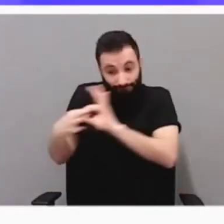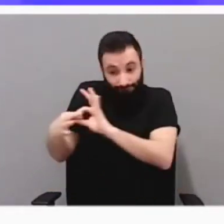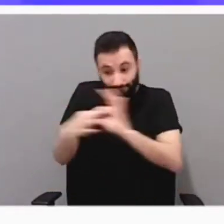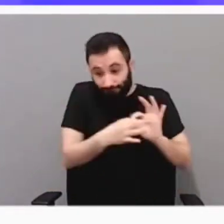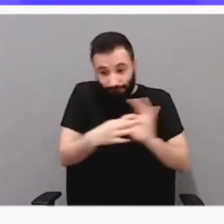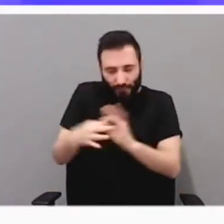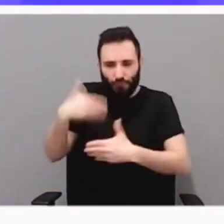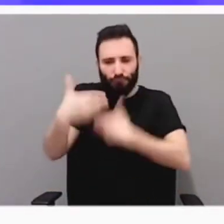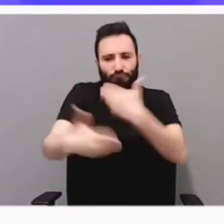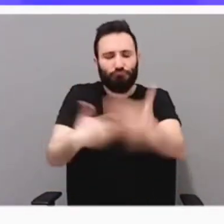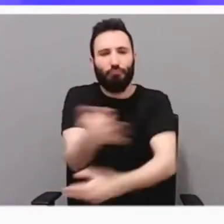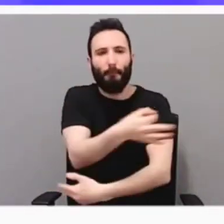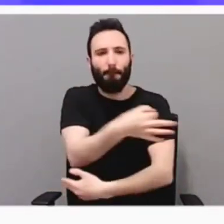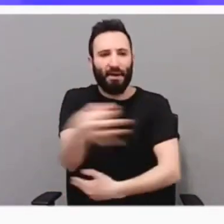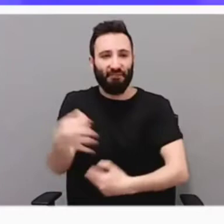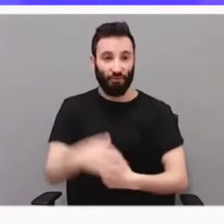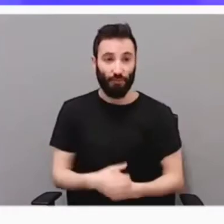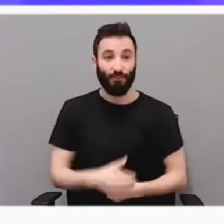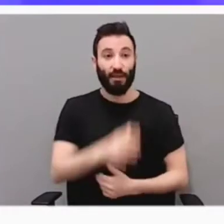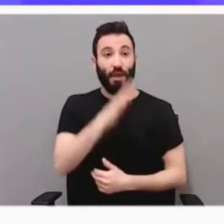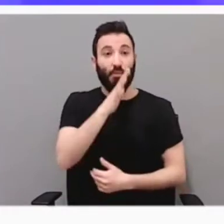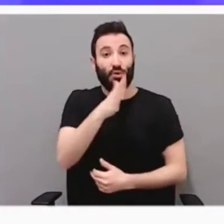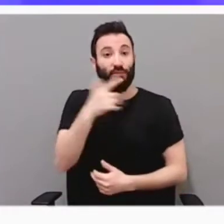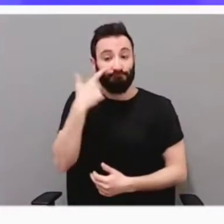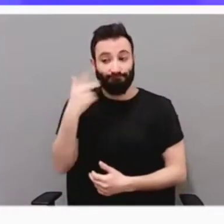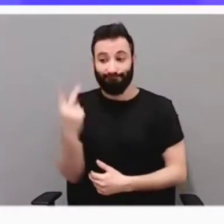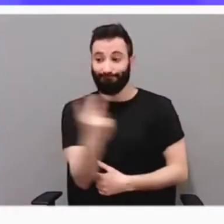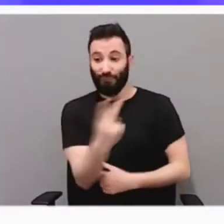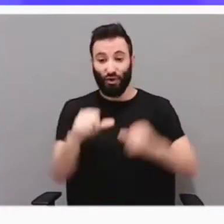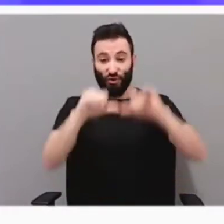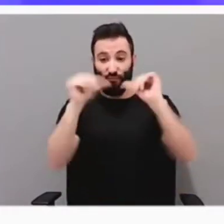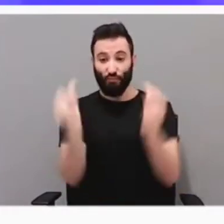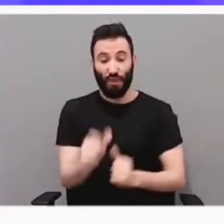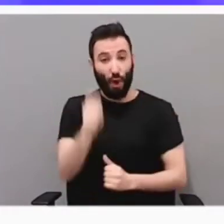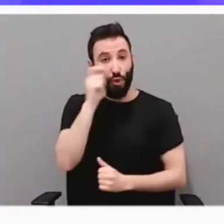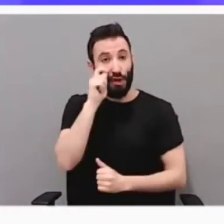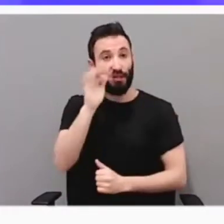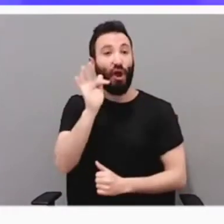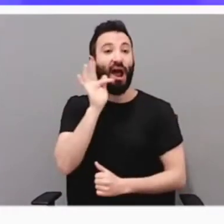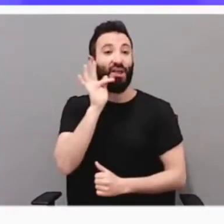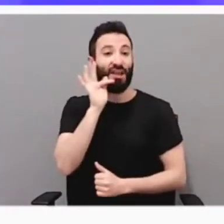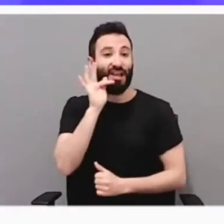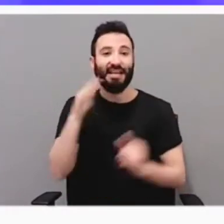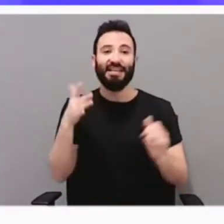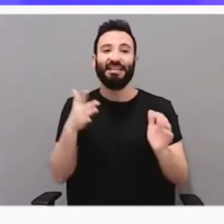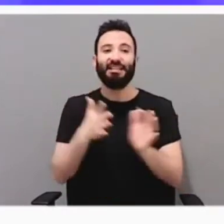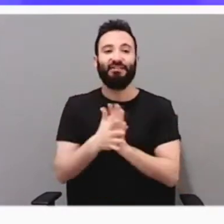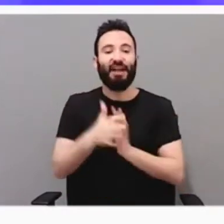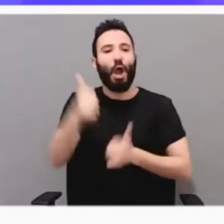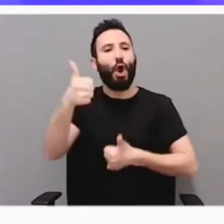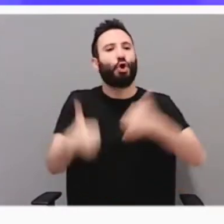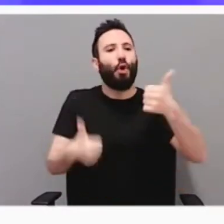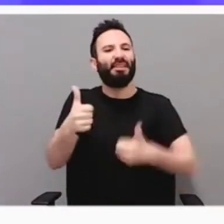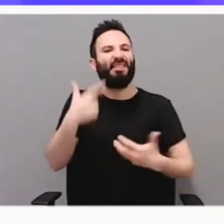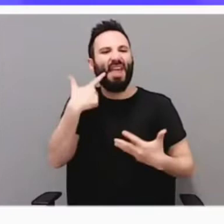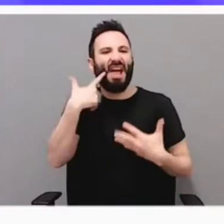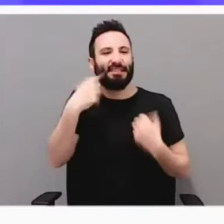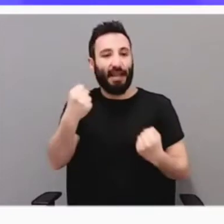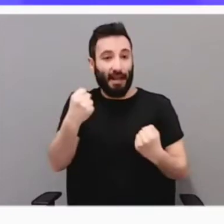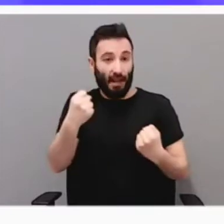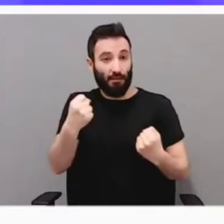perfección. Porque si algo destaca del modelo turístico de Alcalá es la sana y complementaria competencia entre sus diversos actores,